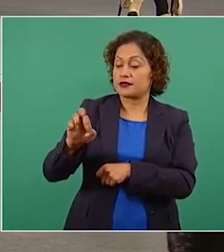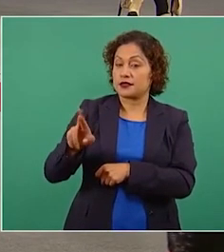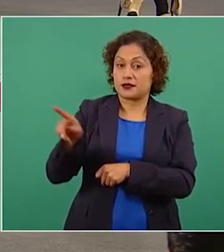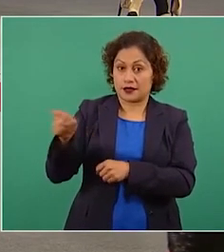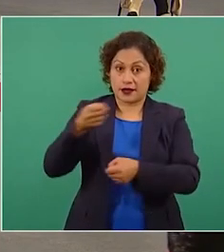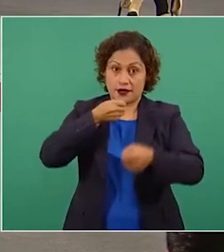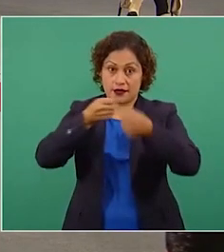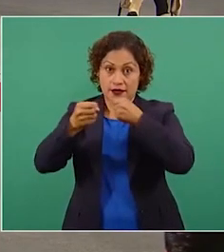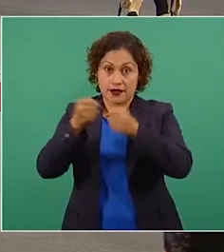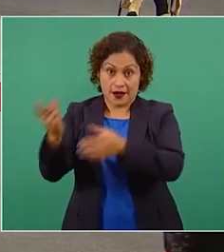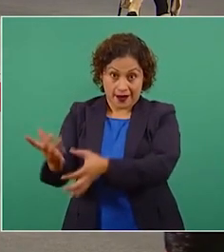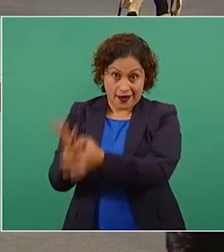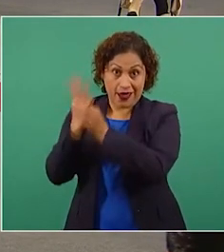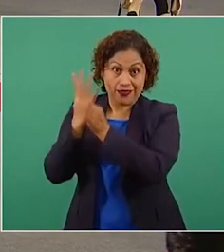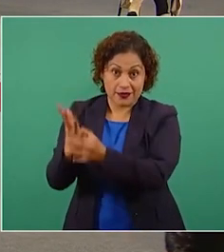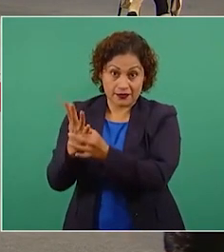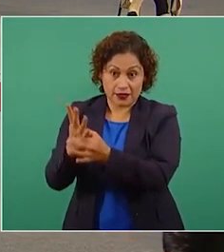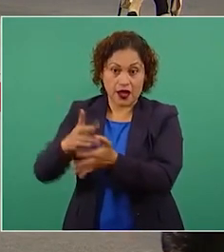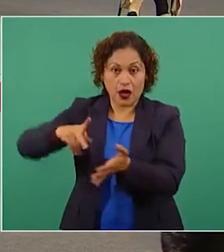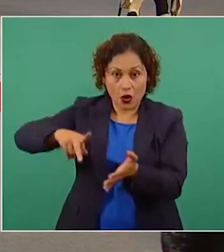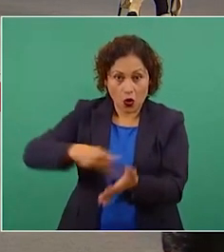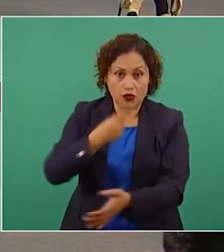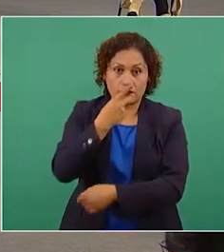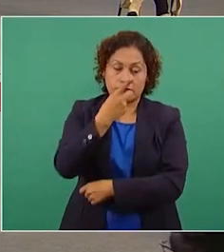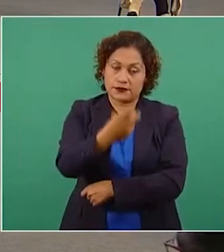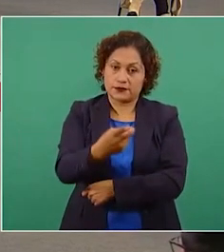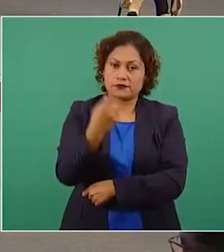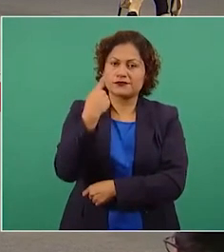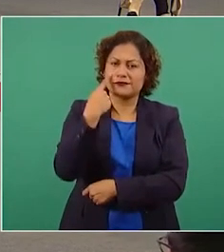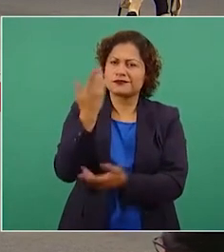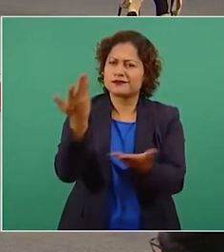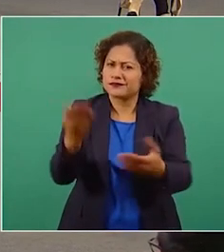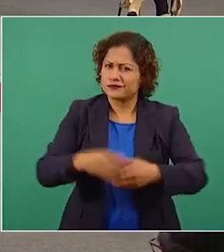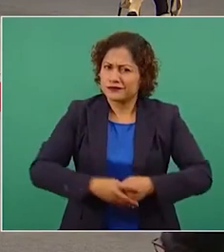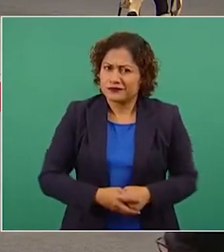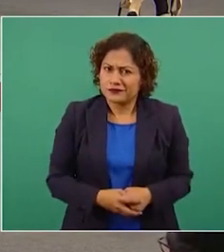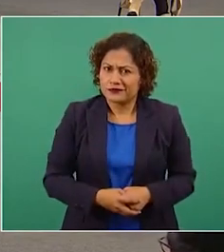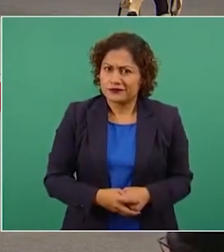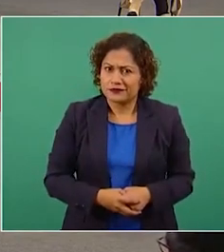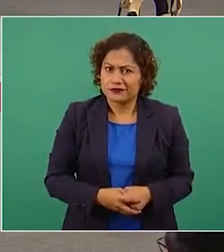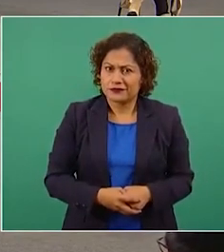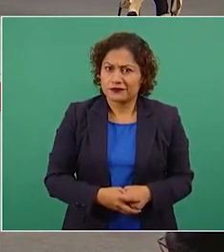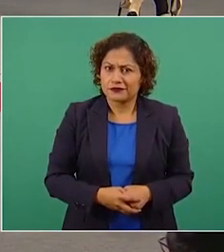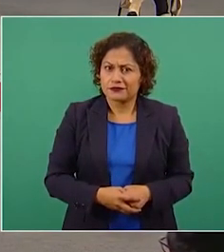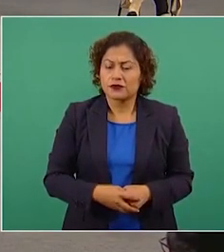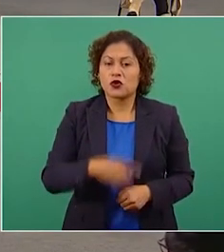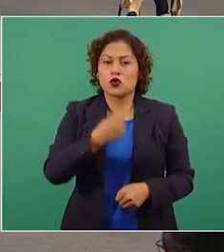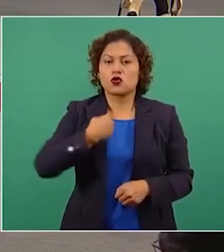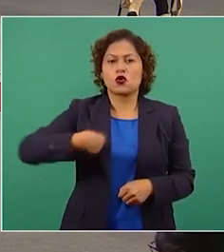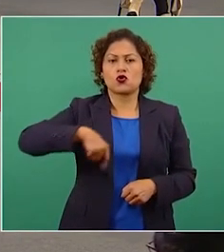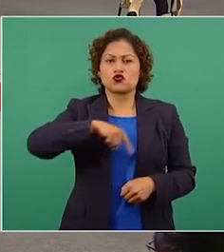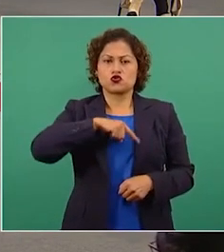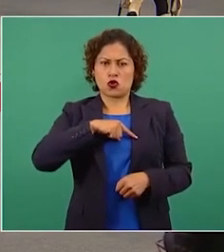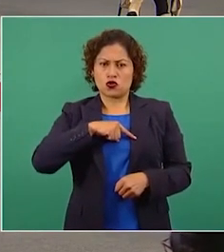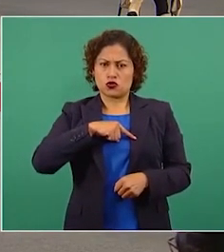La fíjense esas cosas, somos los verdugos,